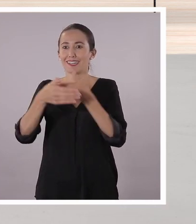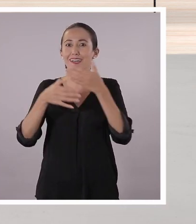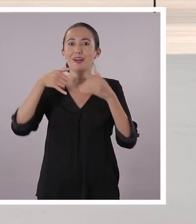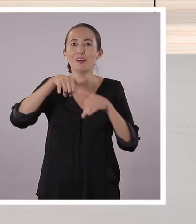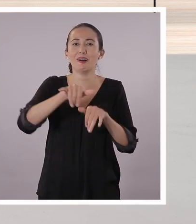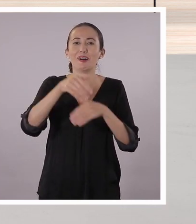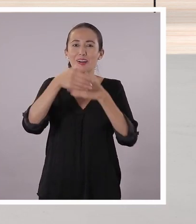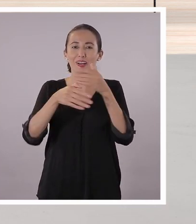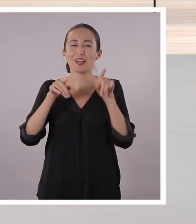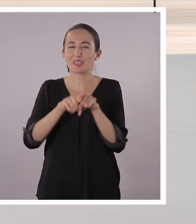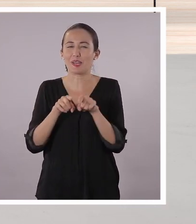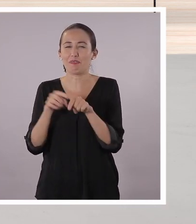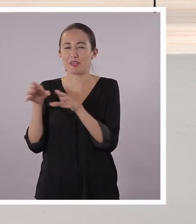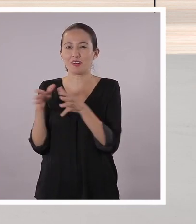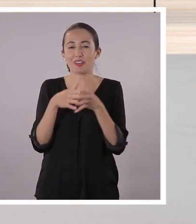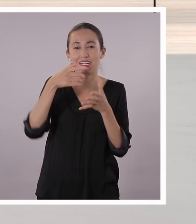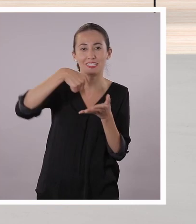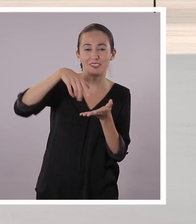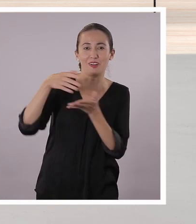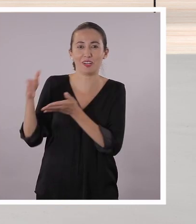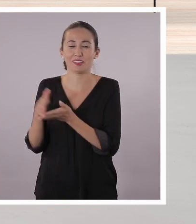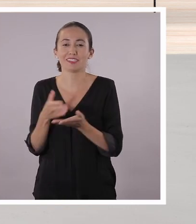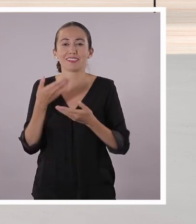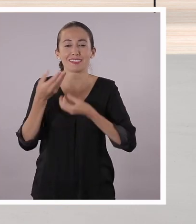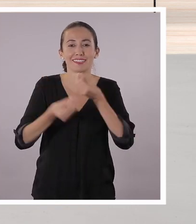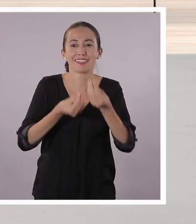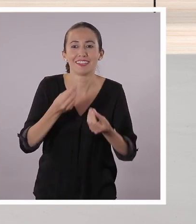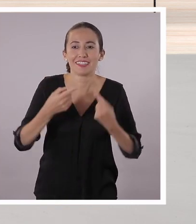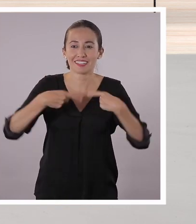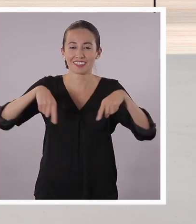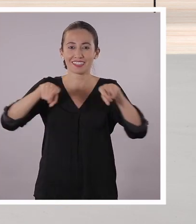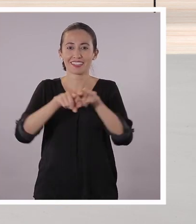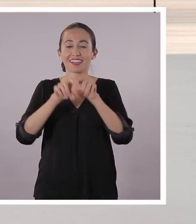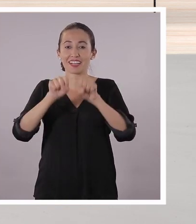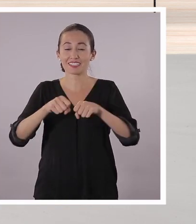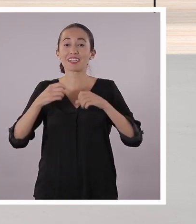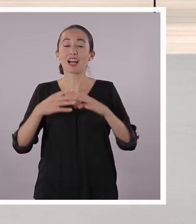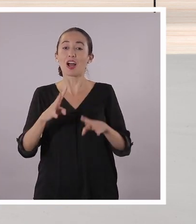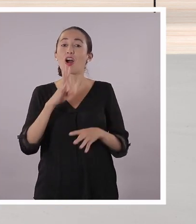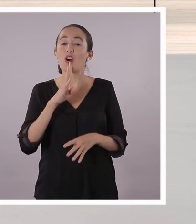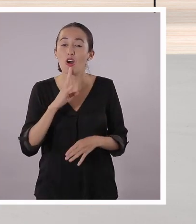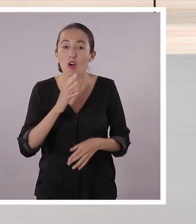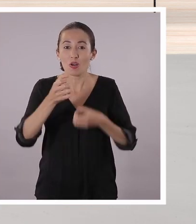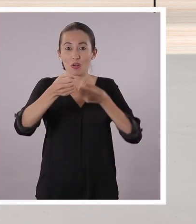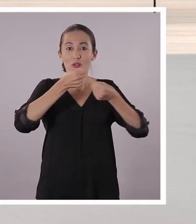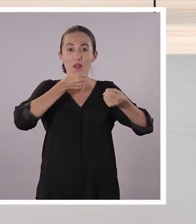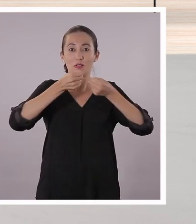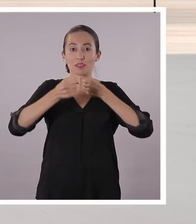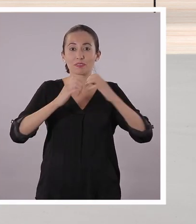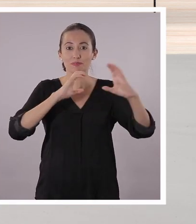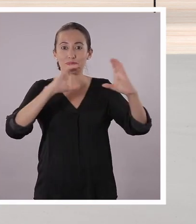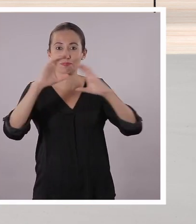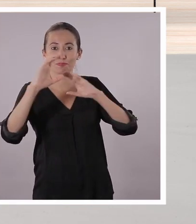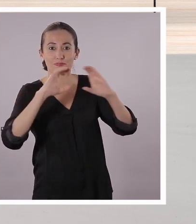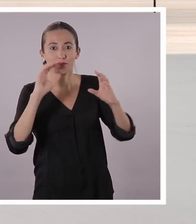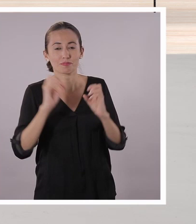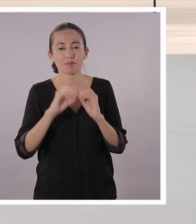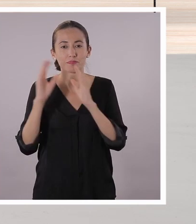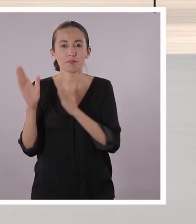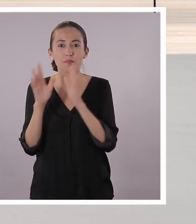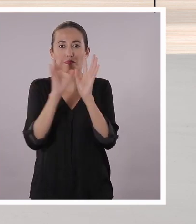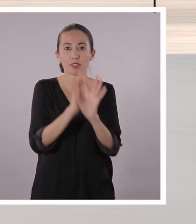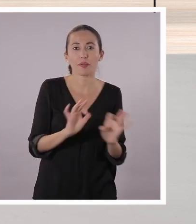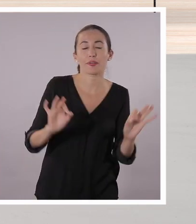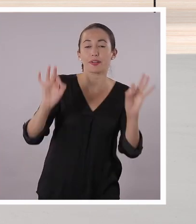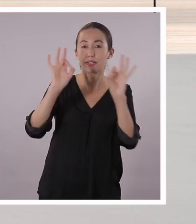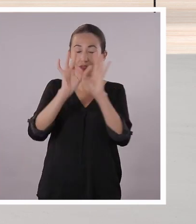de hoy? Yo creo que sí vamos a poder hacerlo porque te cuento, ustedes también en casa. Hoy hablaremos acerca de los medios de comunicación. Y creo